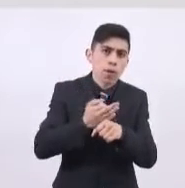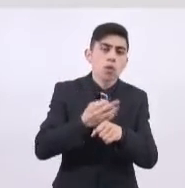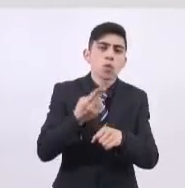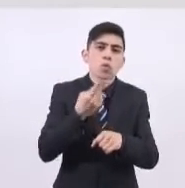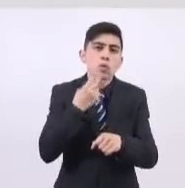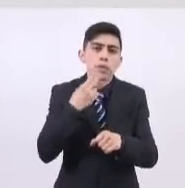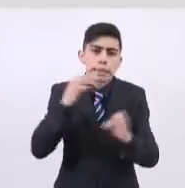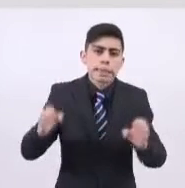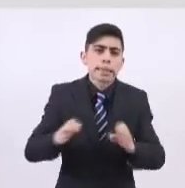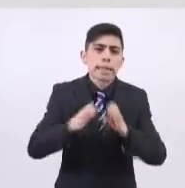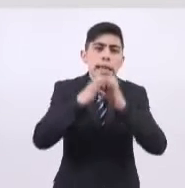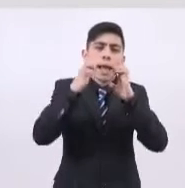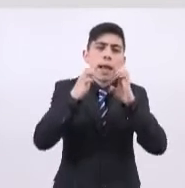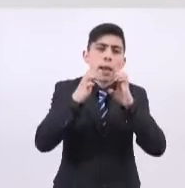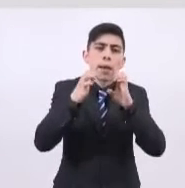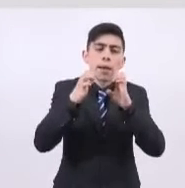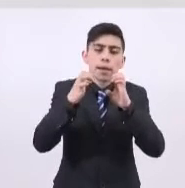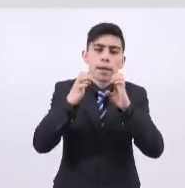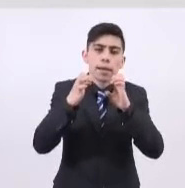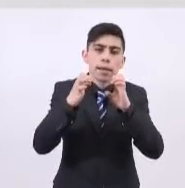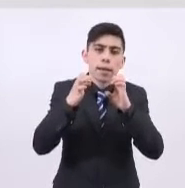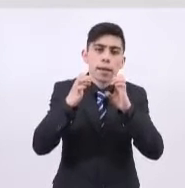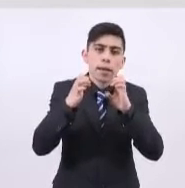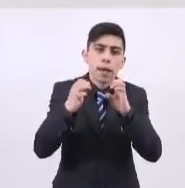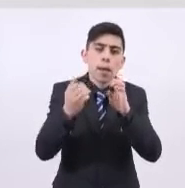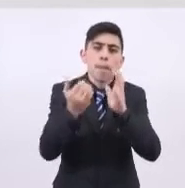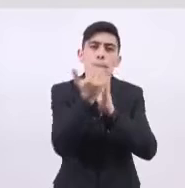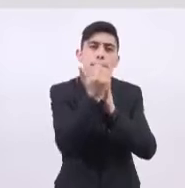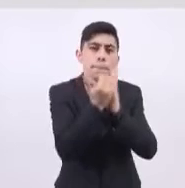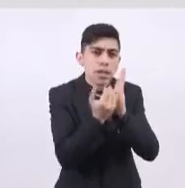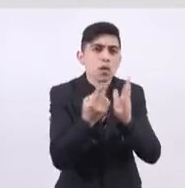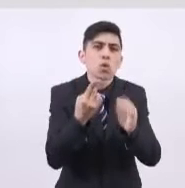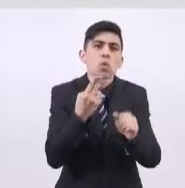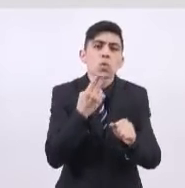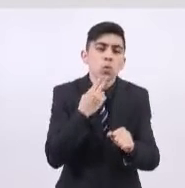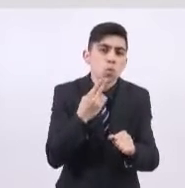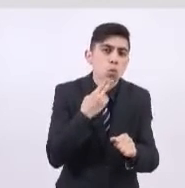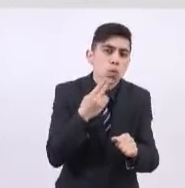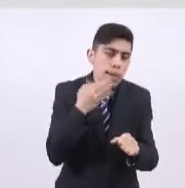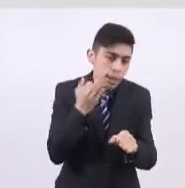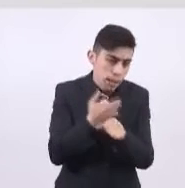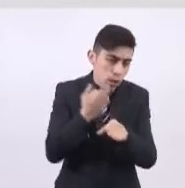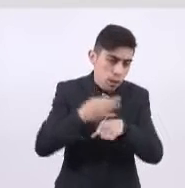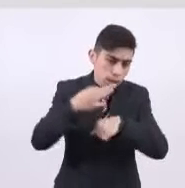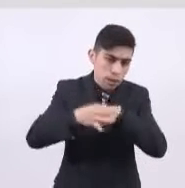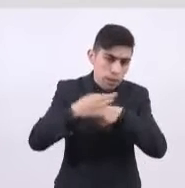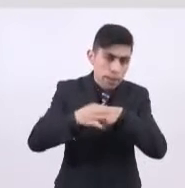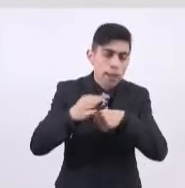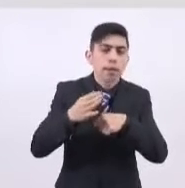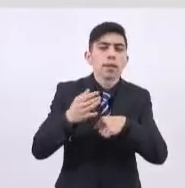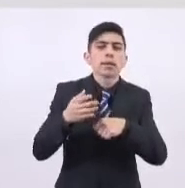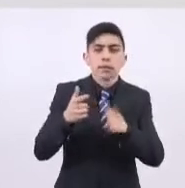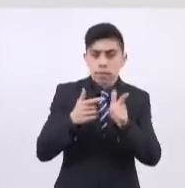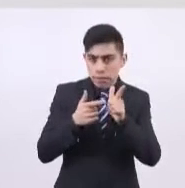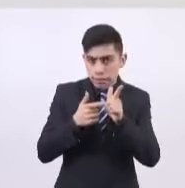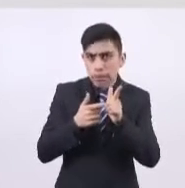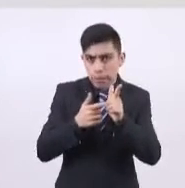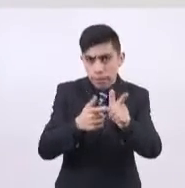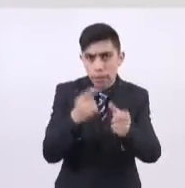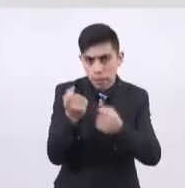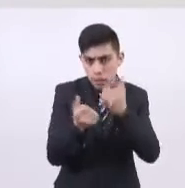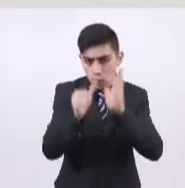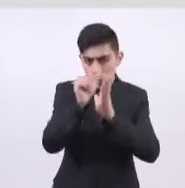una menor capacidad operativa a la antes del siniestro. Esto continuará por algunos